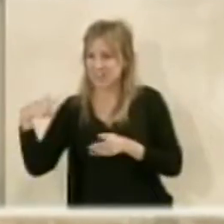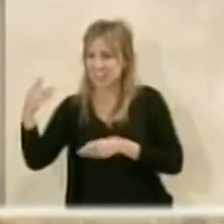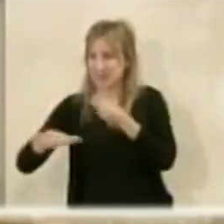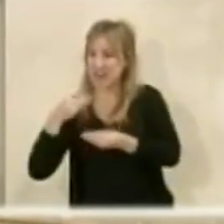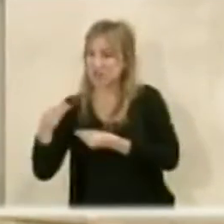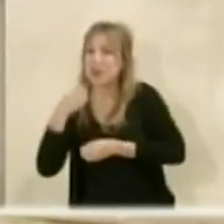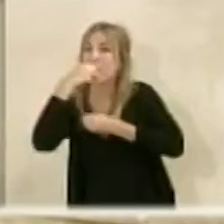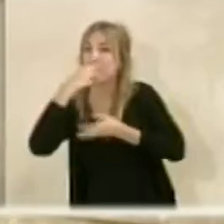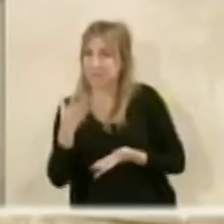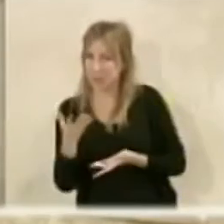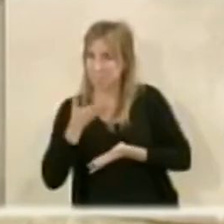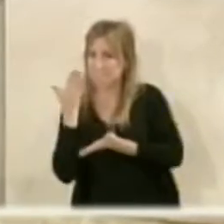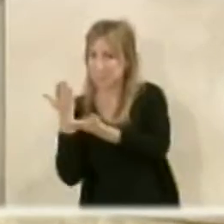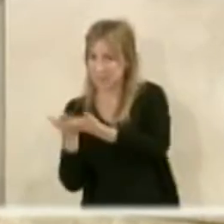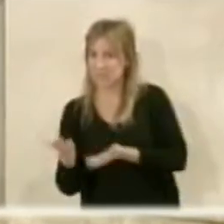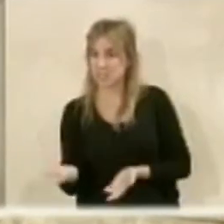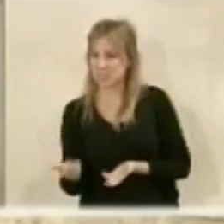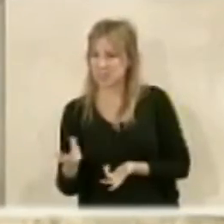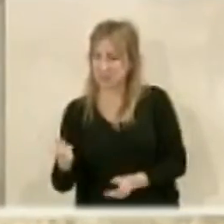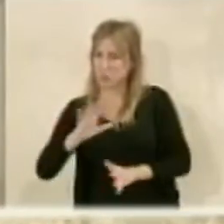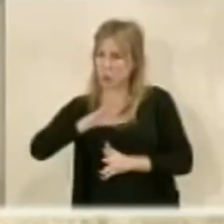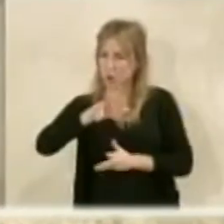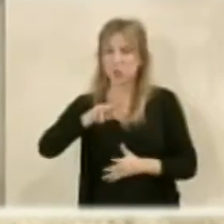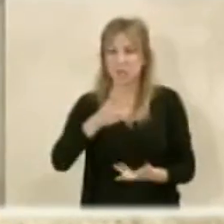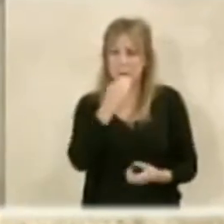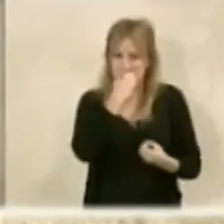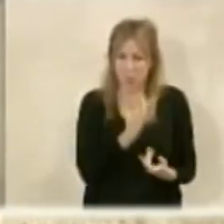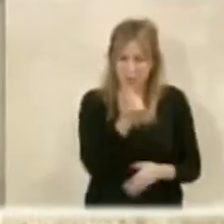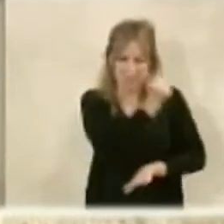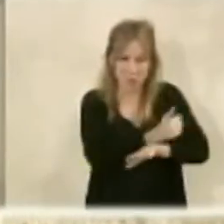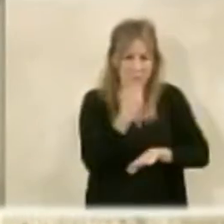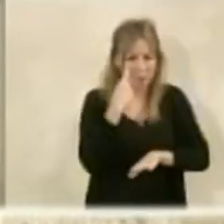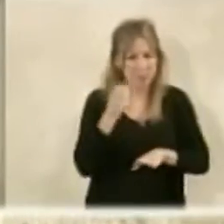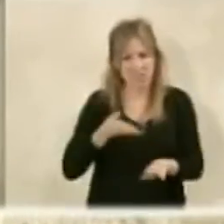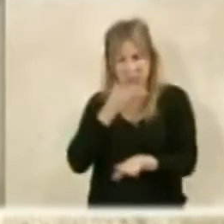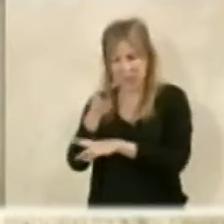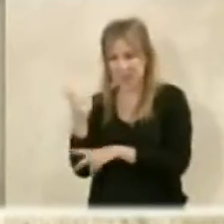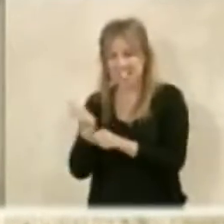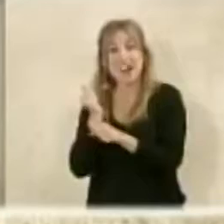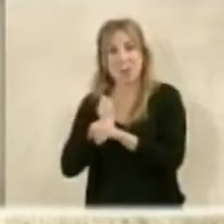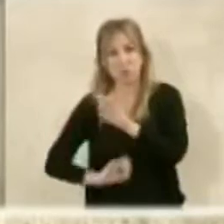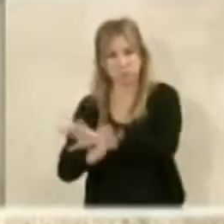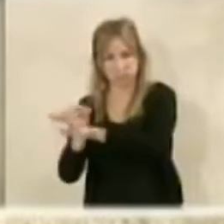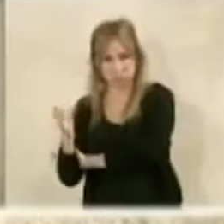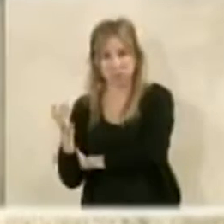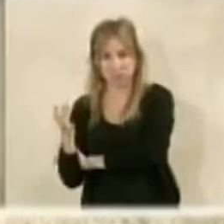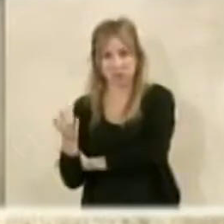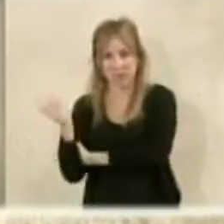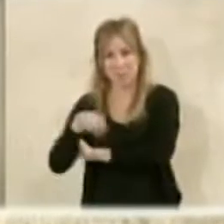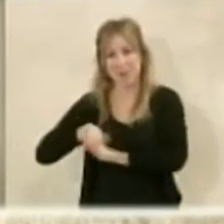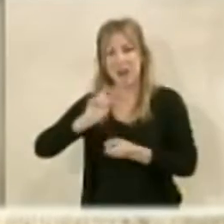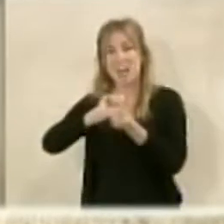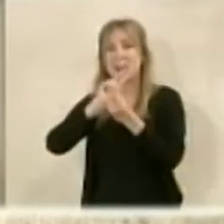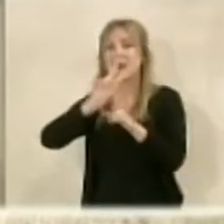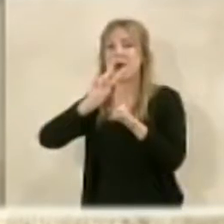las cosas que la hagan bien. Creo que es una gran noticia para Almería el que 750 almerienses puedan acceder a un puesto de trabajo, y efectivamente la reforma